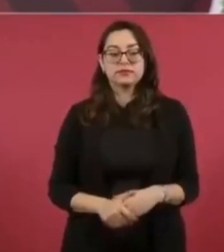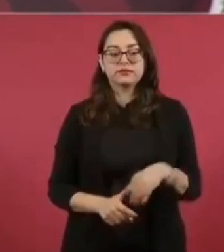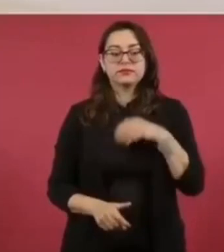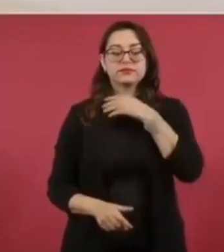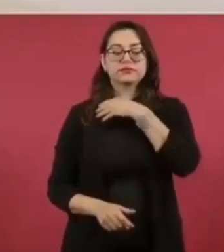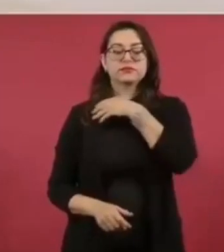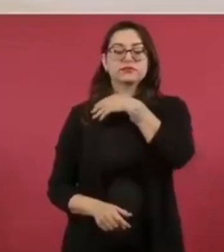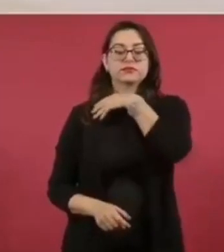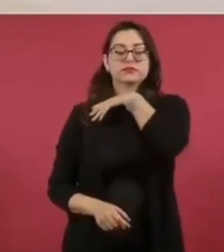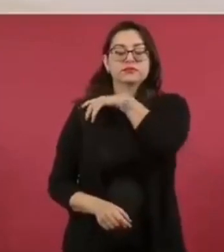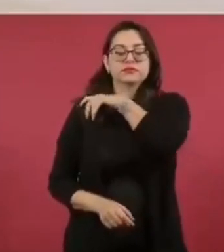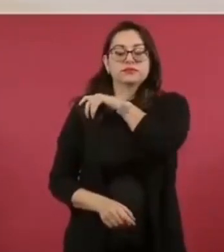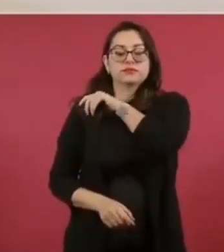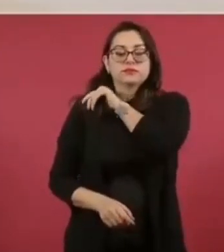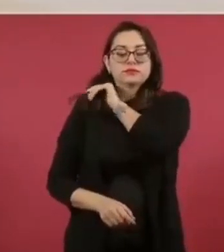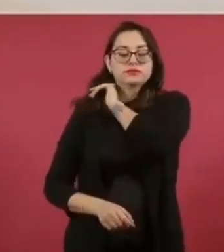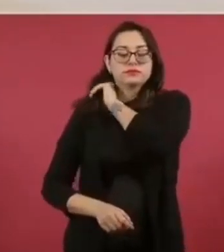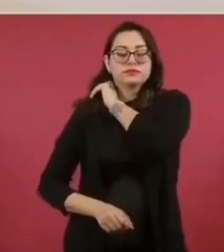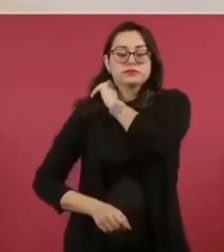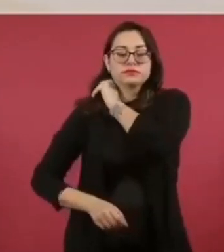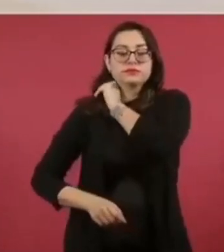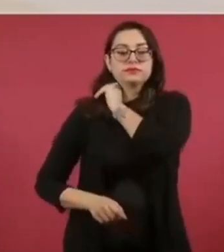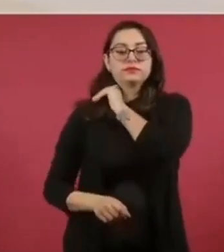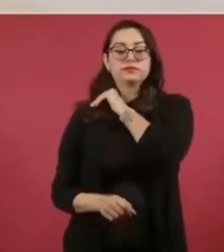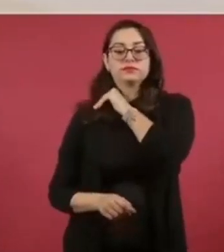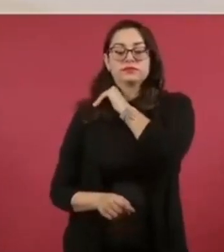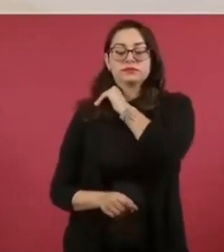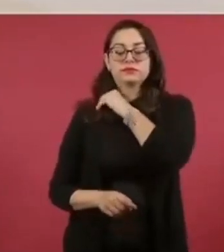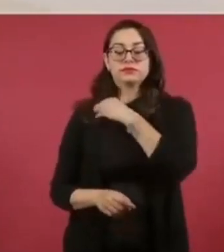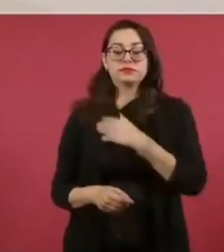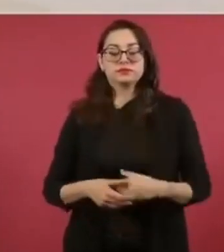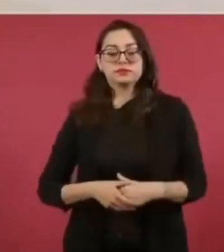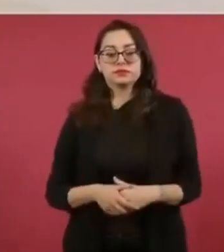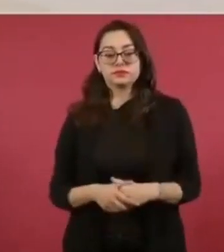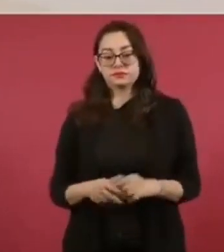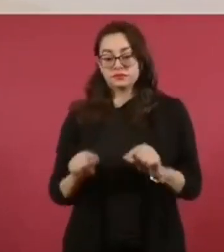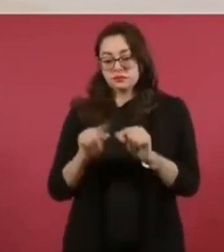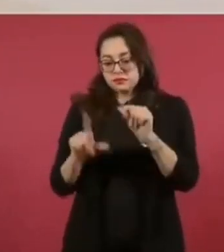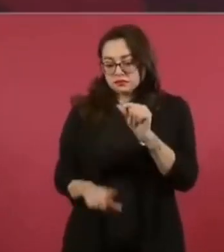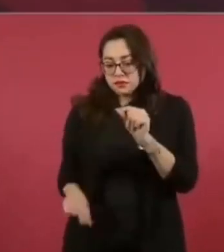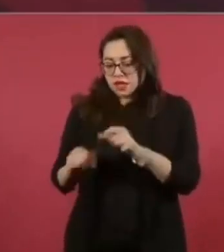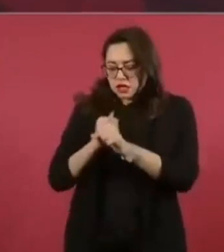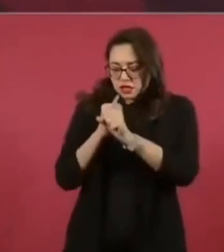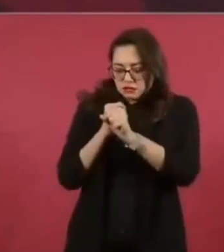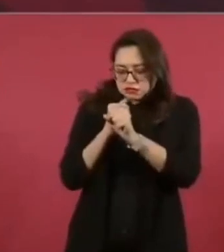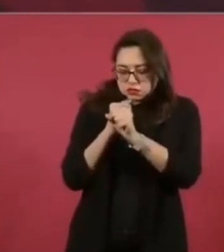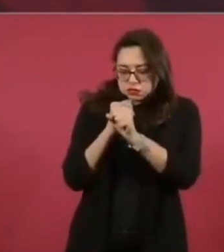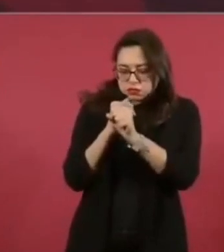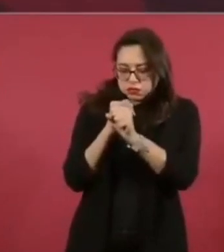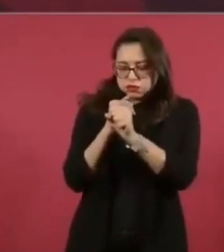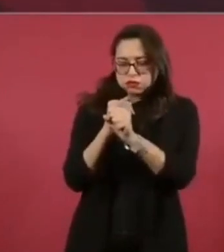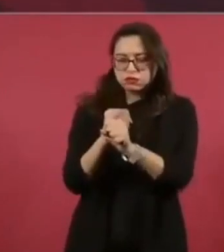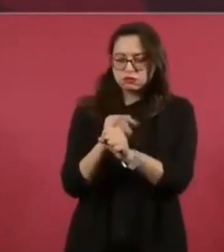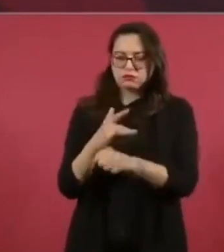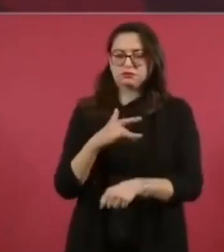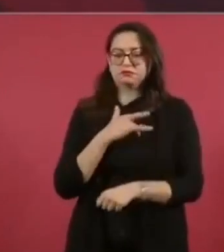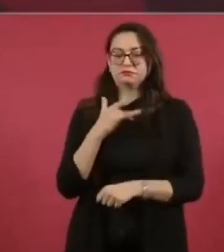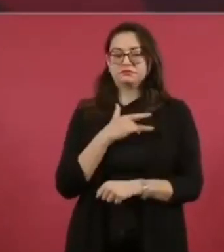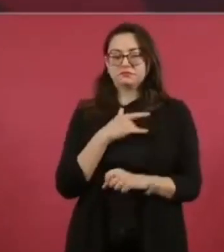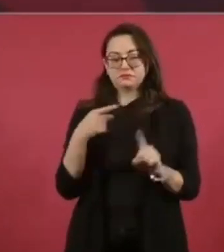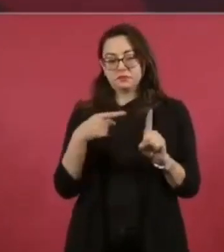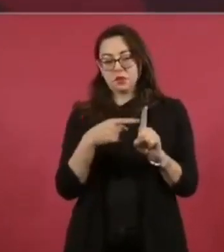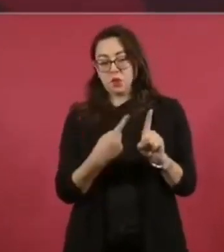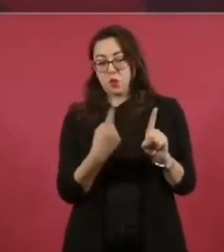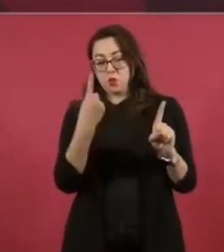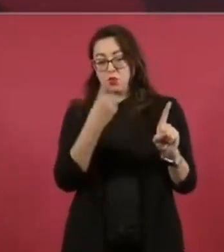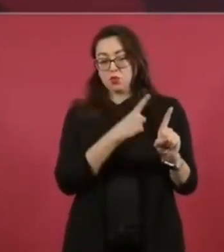Aquí se hicieron todas las investigaciones y sí se llegó a demostrar de que había